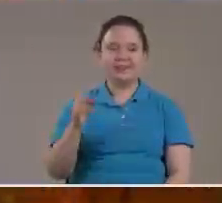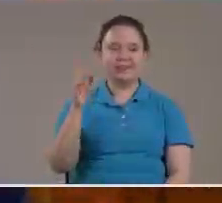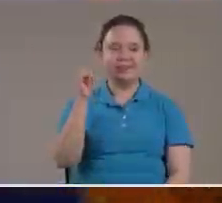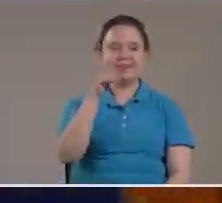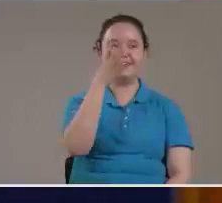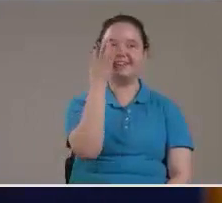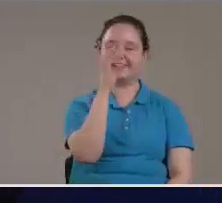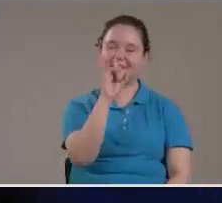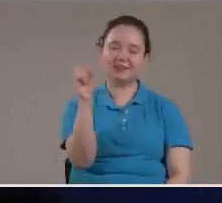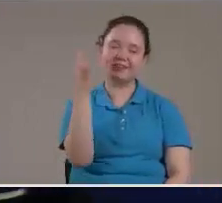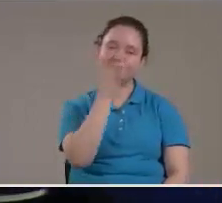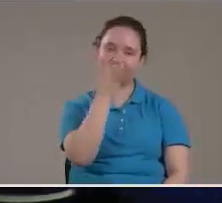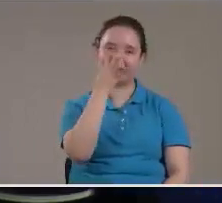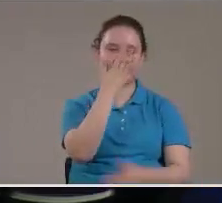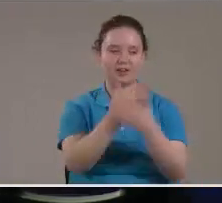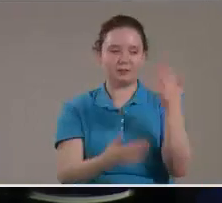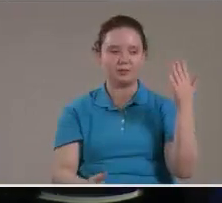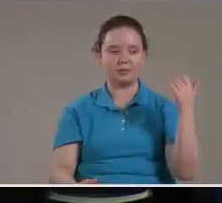Entonces es temible